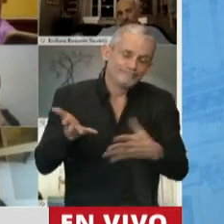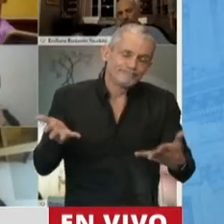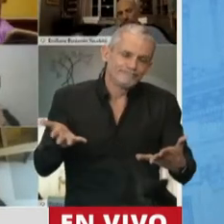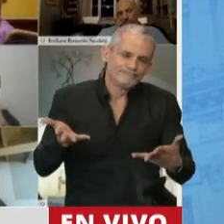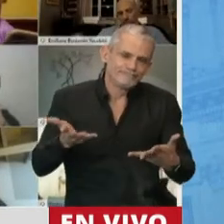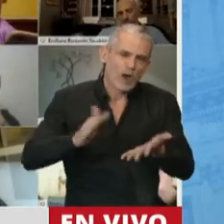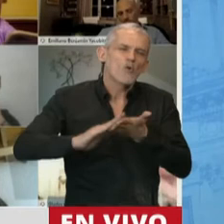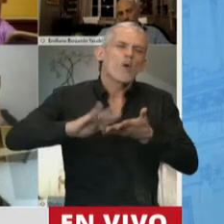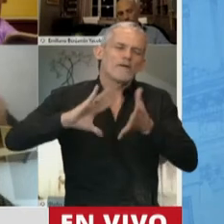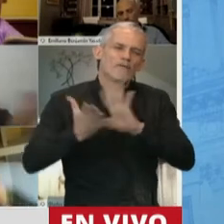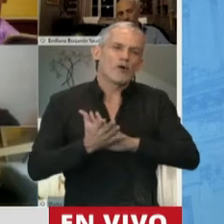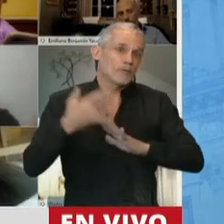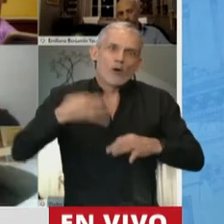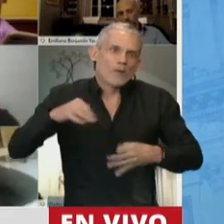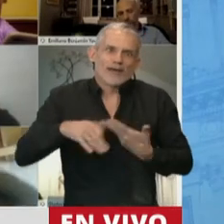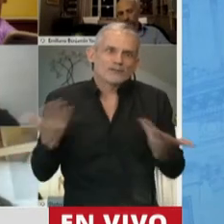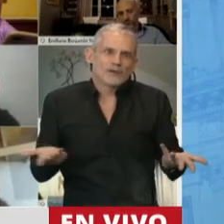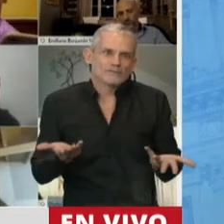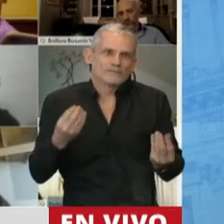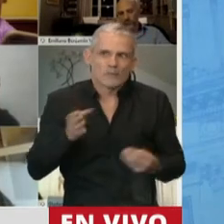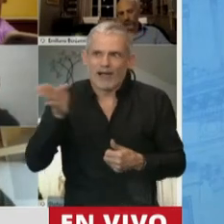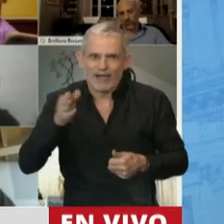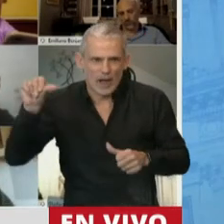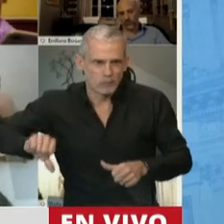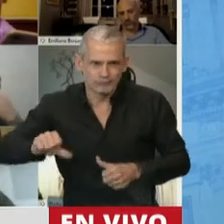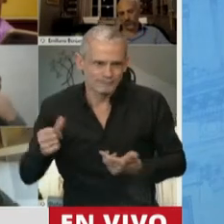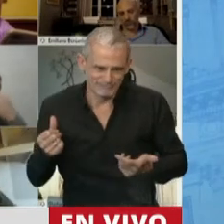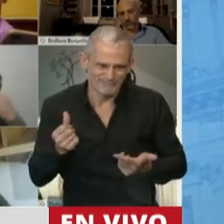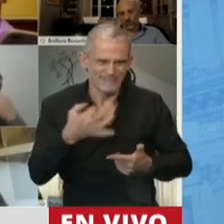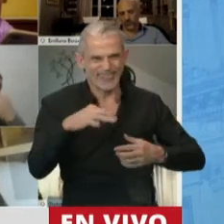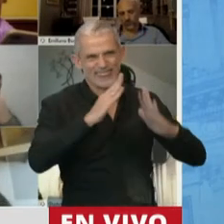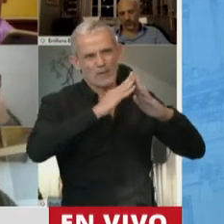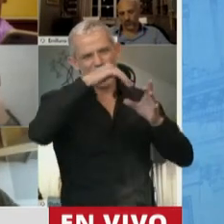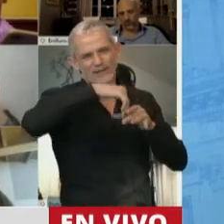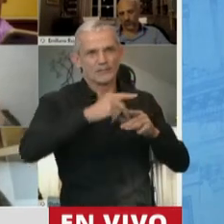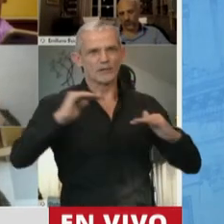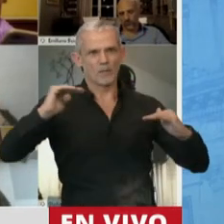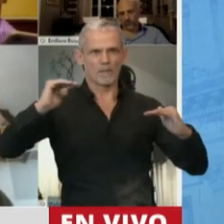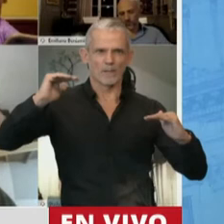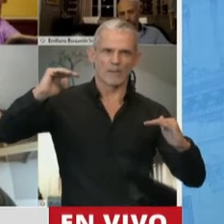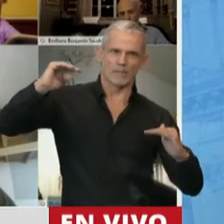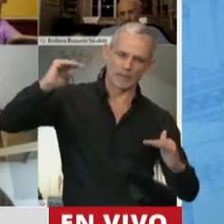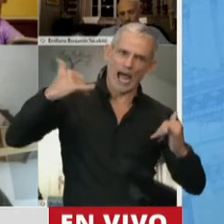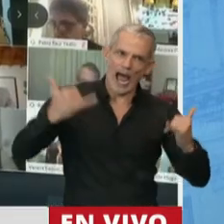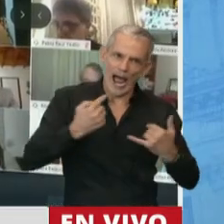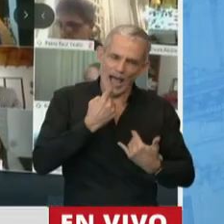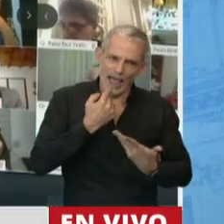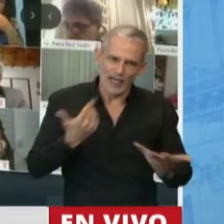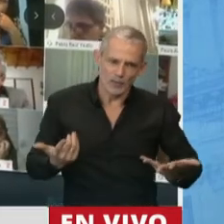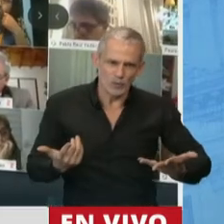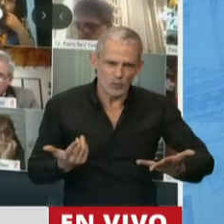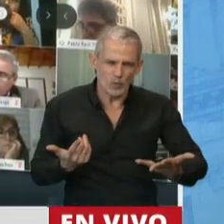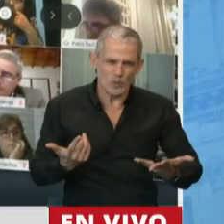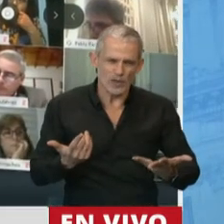modalidad y que va mostrando también todas esas disparidades, todas esas desigualdades, interrogantes que eran de